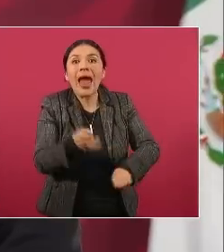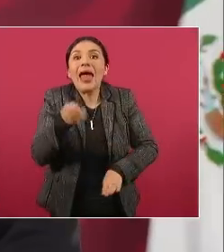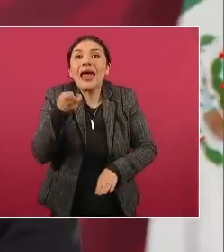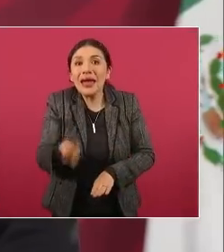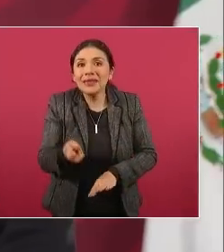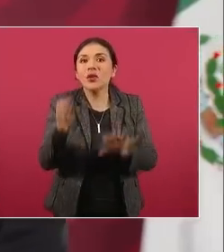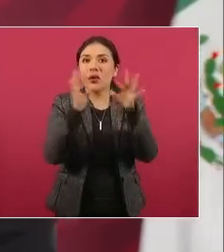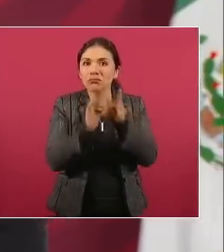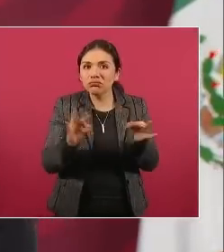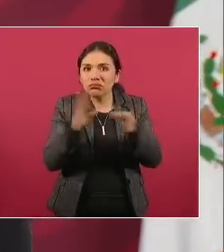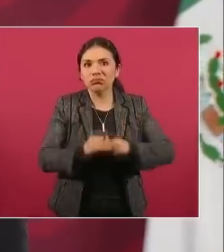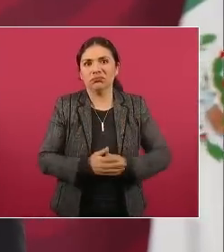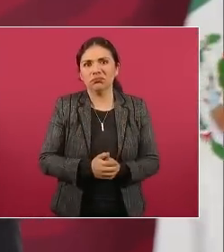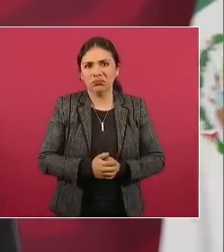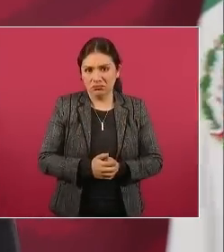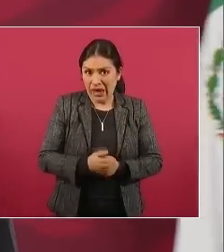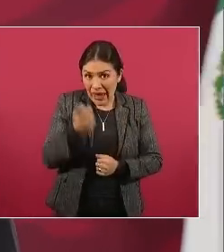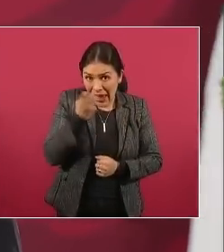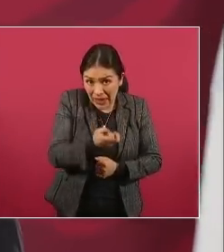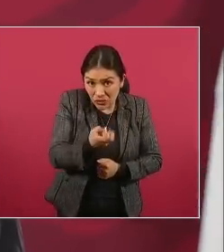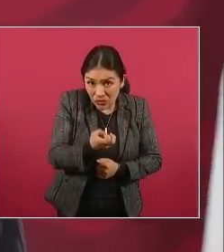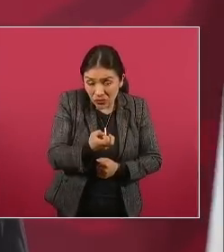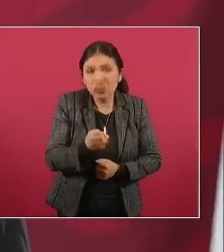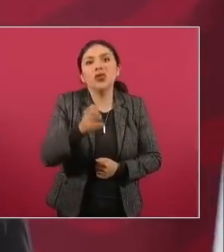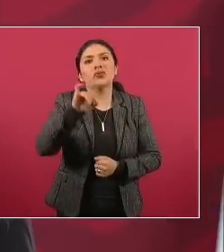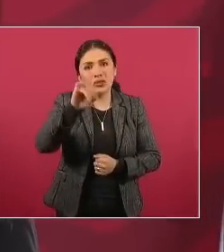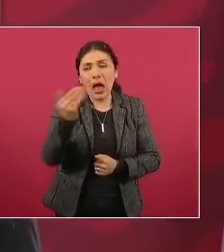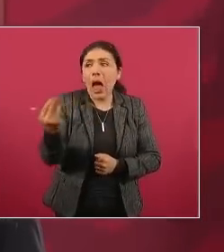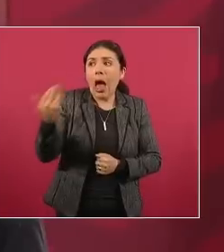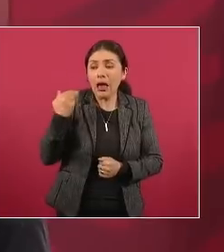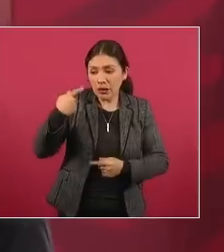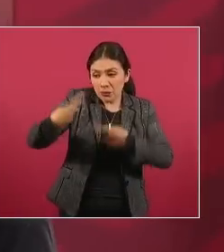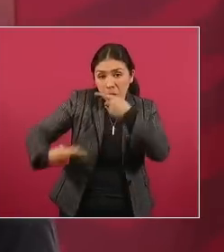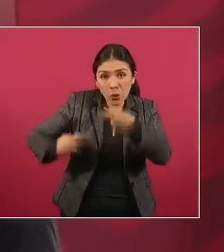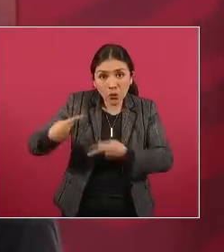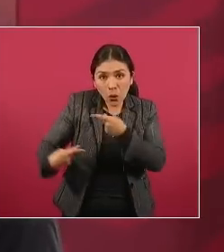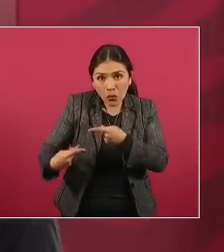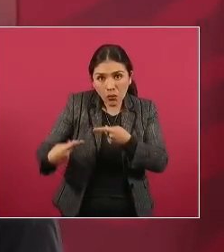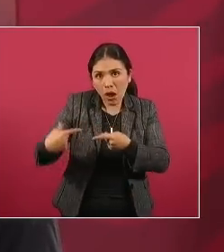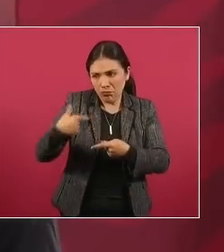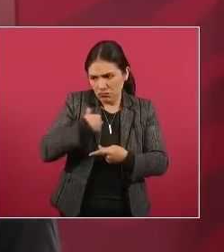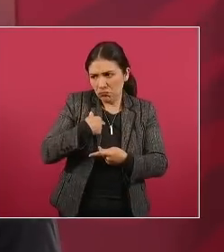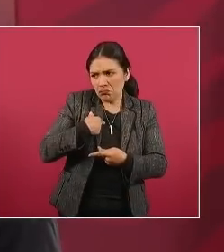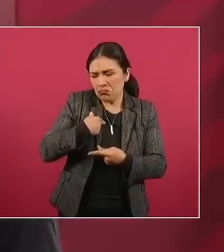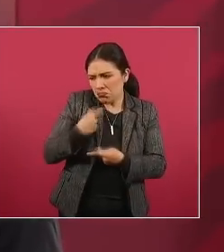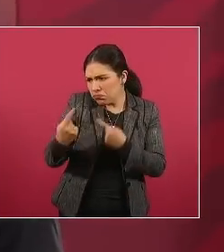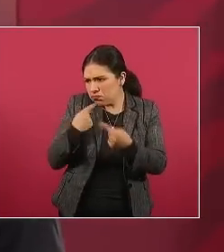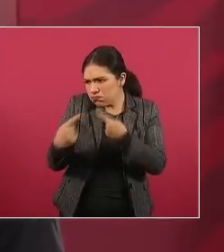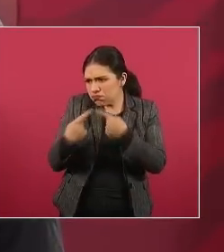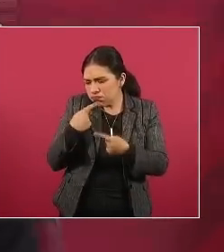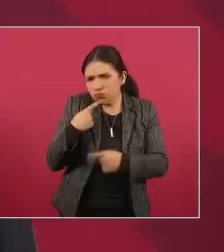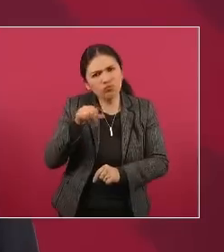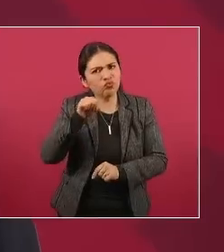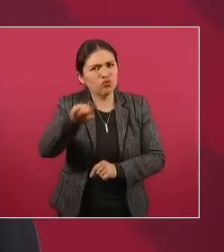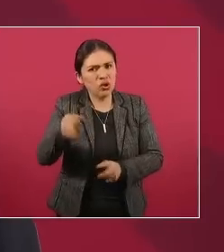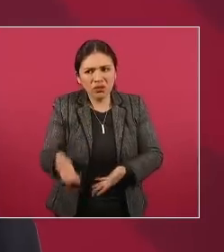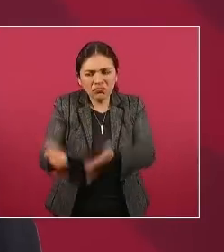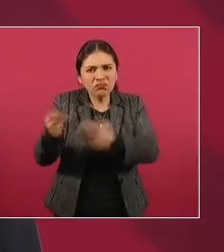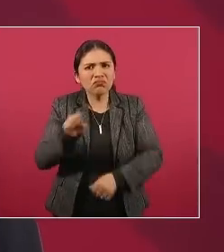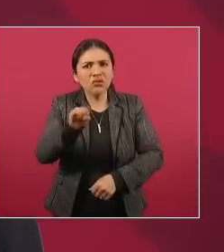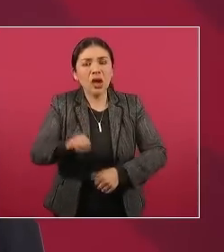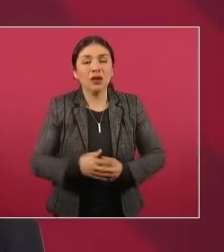no estaban obligados a obedecer una sola orden